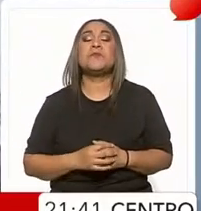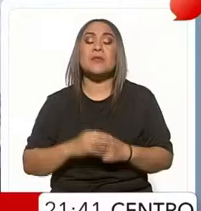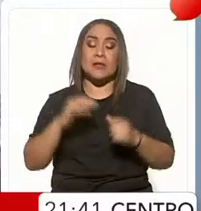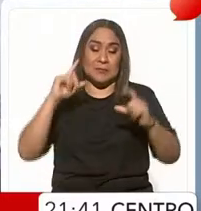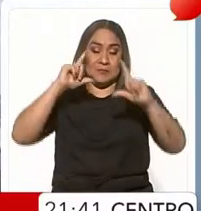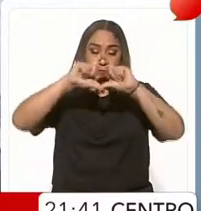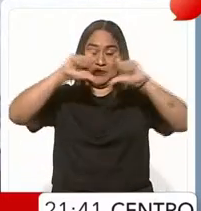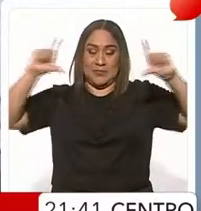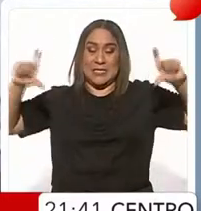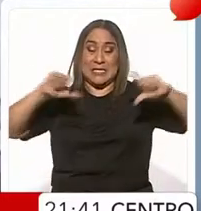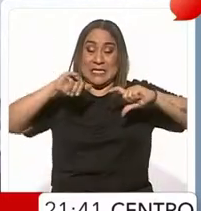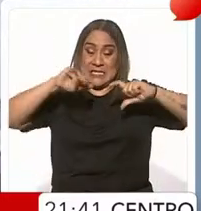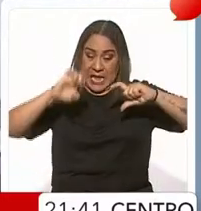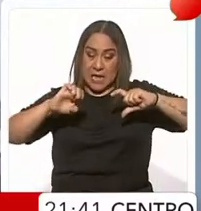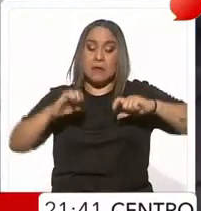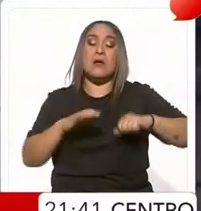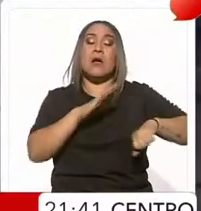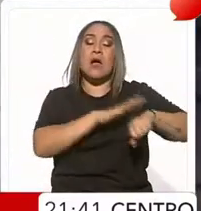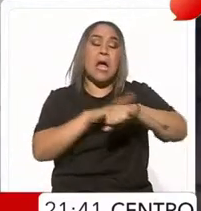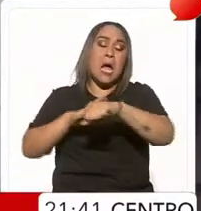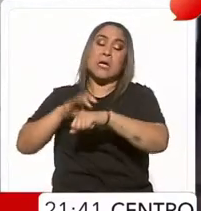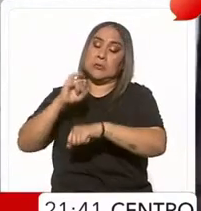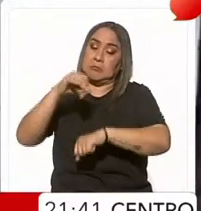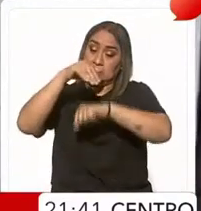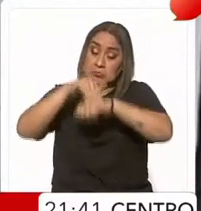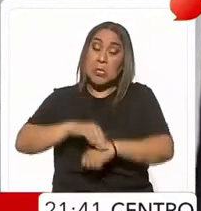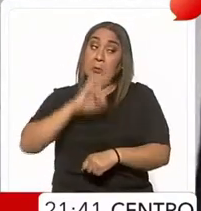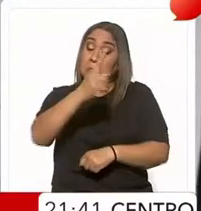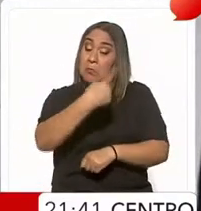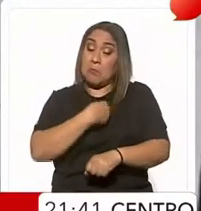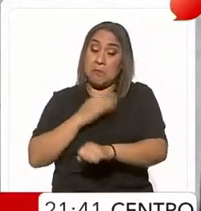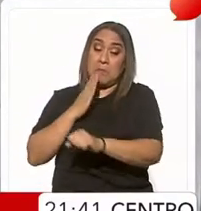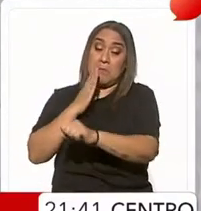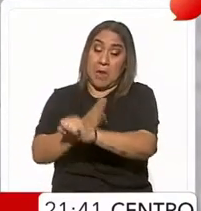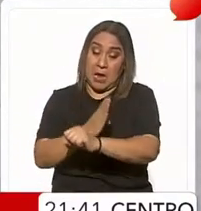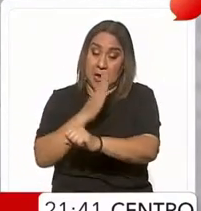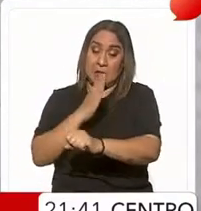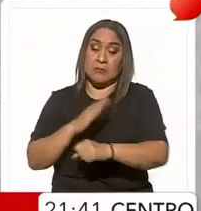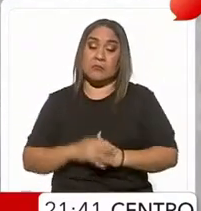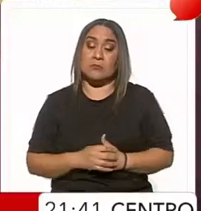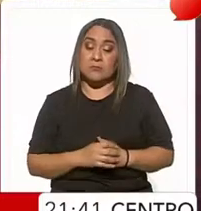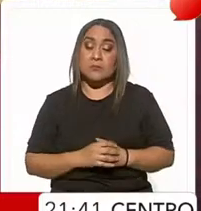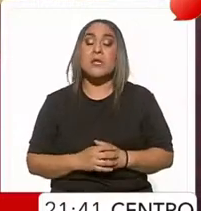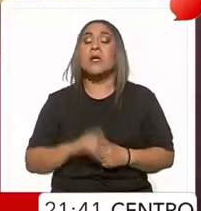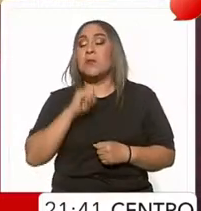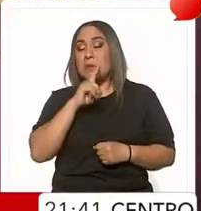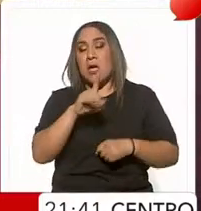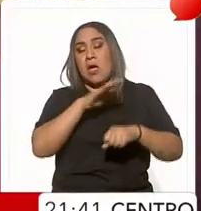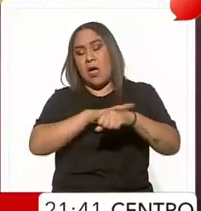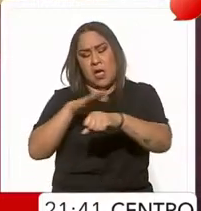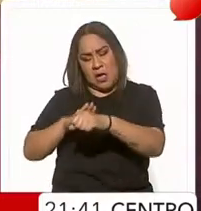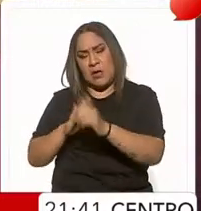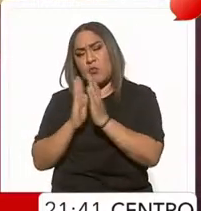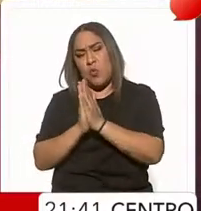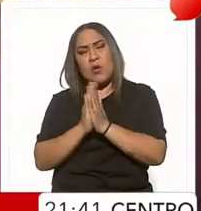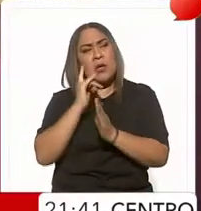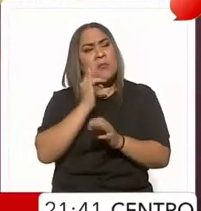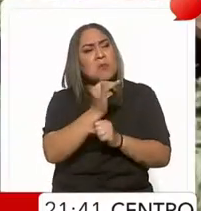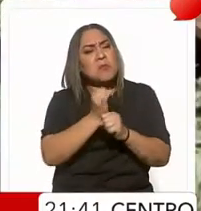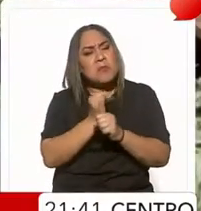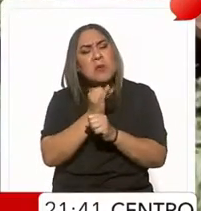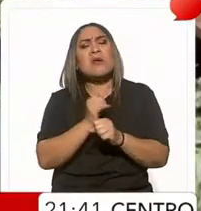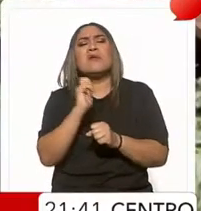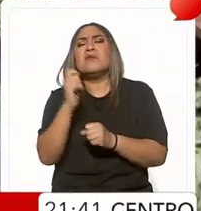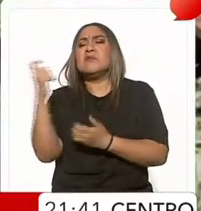INE, la candidata opositora dijo que acatará cualquier sanción que le imponga el árbitro electoral e insistió en que se investigue el presunto uso de